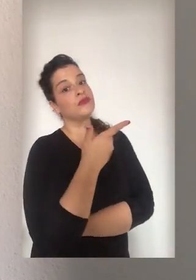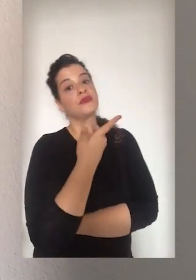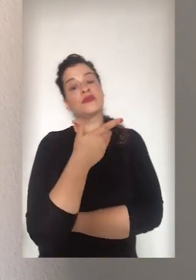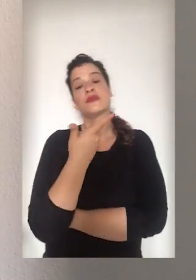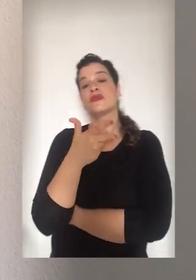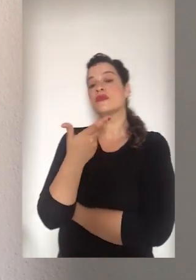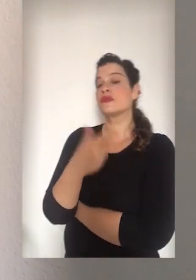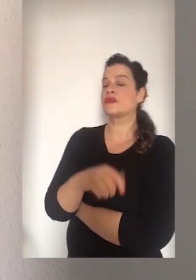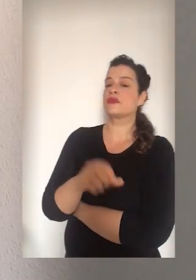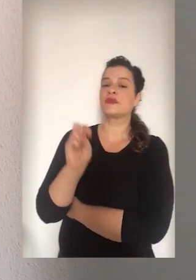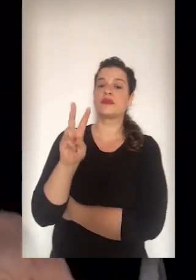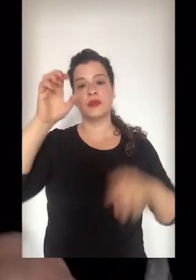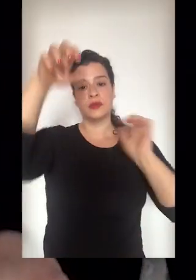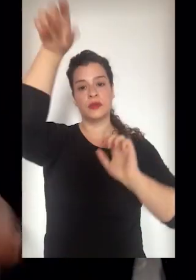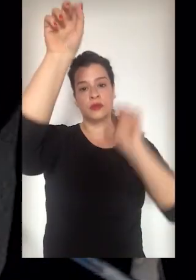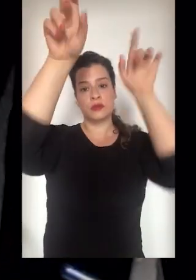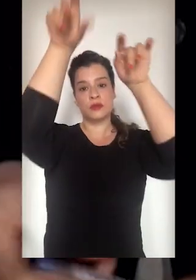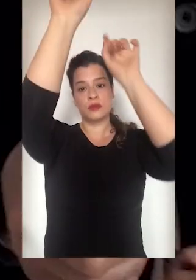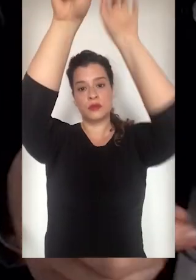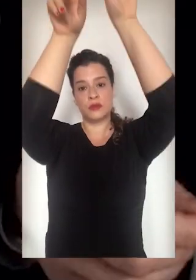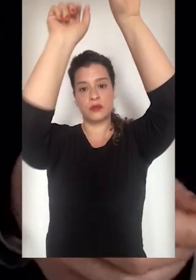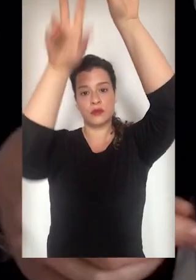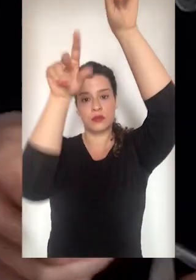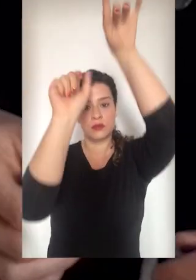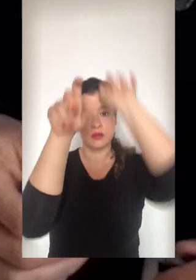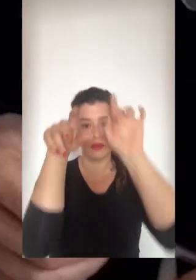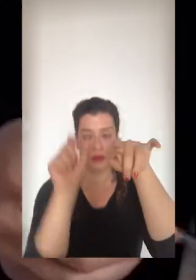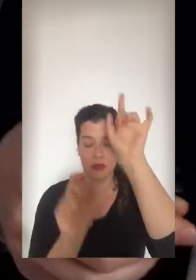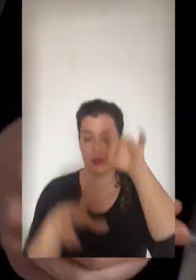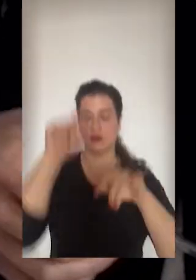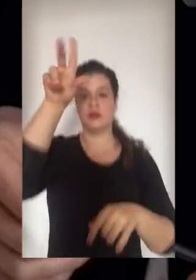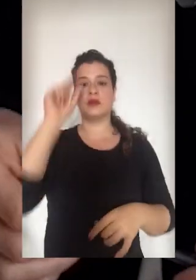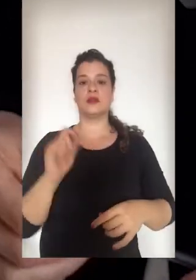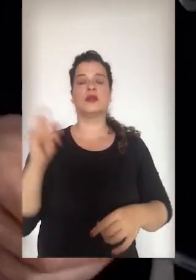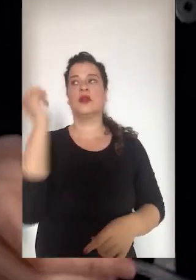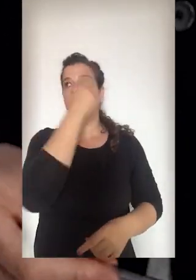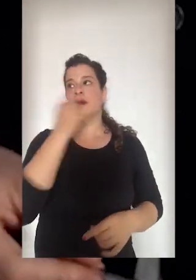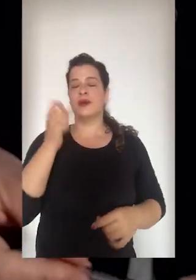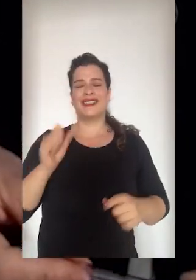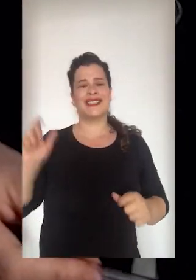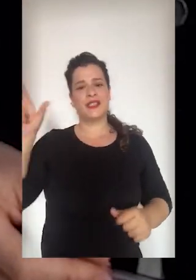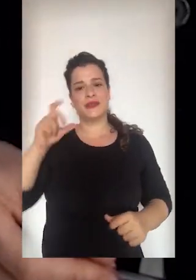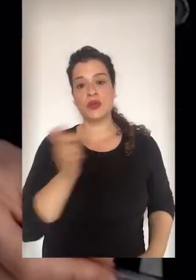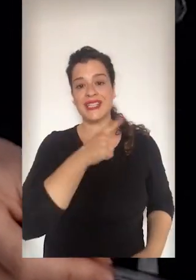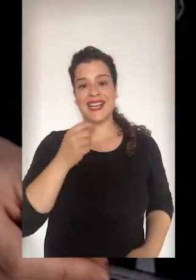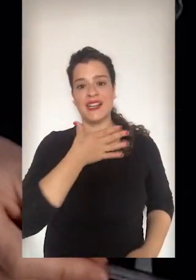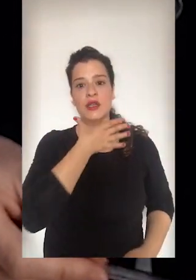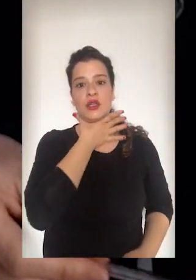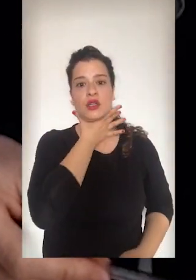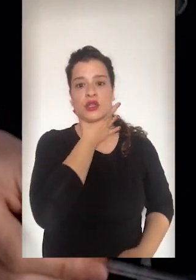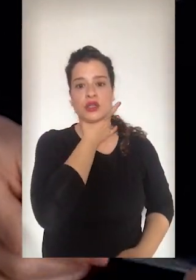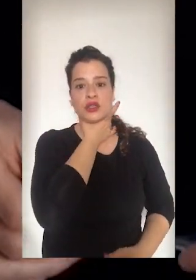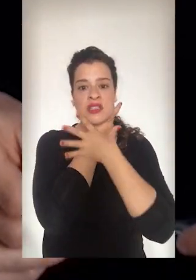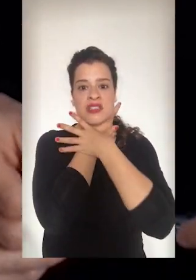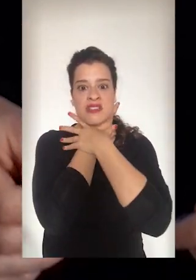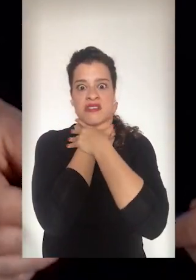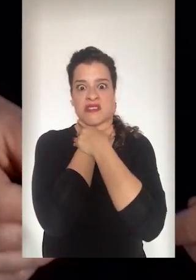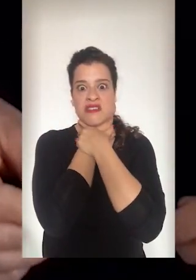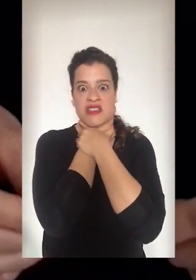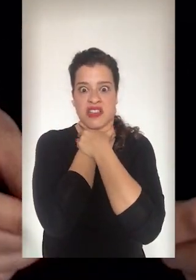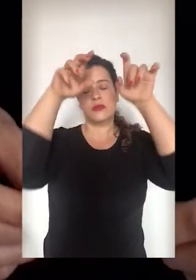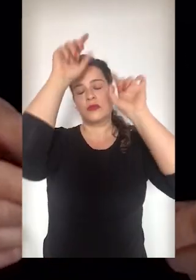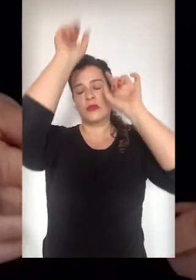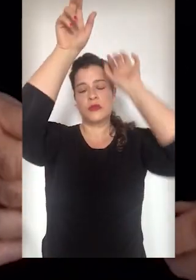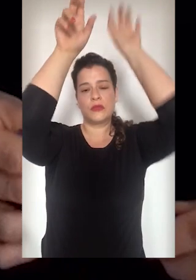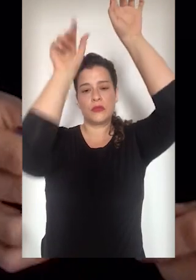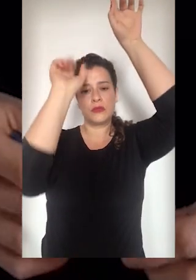Adelante, compañera, cuando quieras. Hola, muy buenas, señor ministro. Mira, aquí Esther Colero de Cocina con Vicenta. Yo le quería preguntar tres o cuatro cositas, nada más. Está el tema de